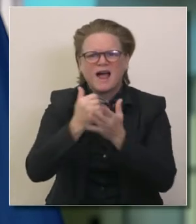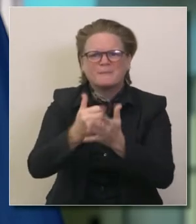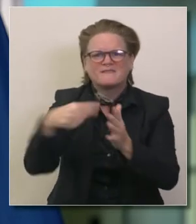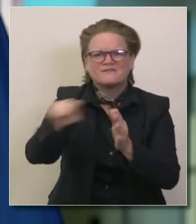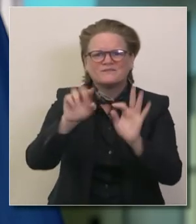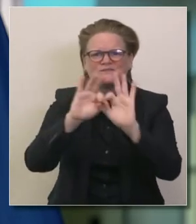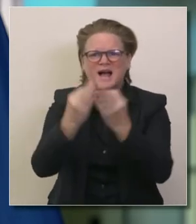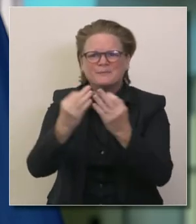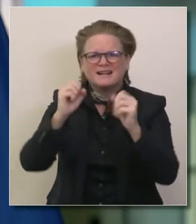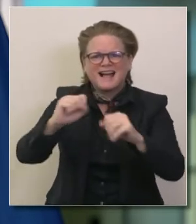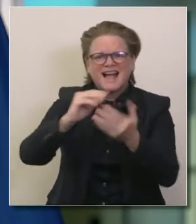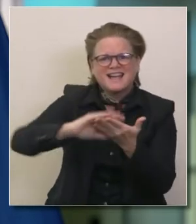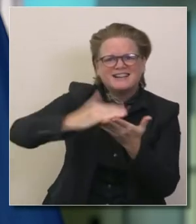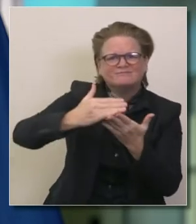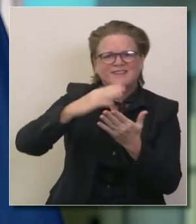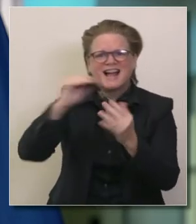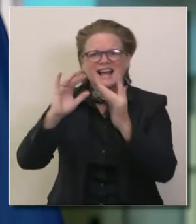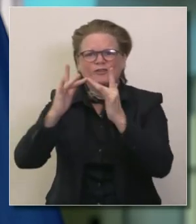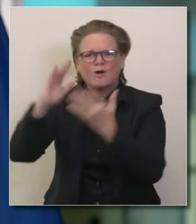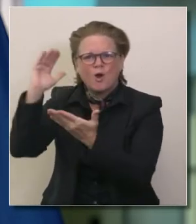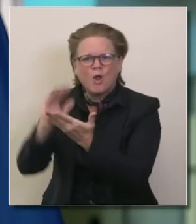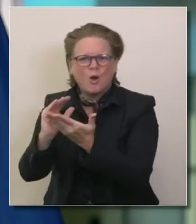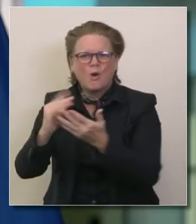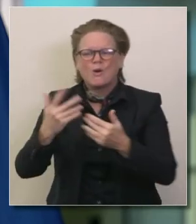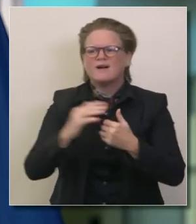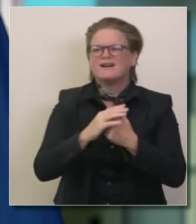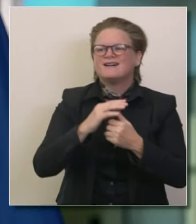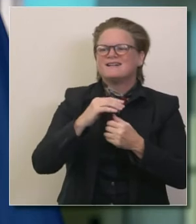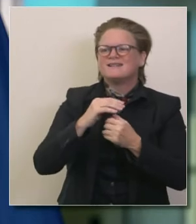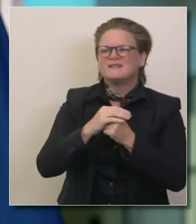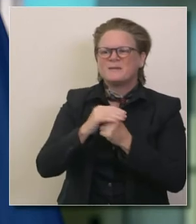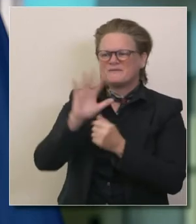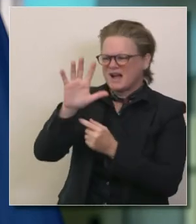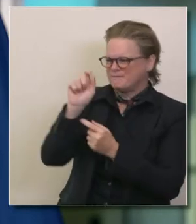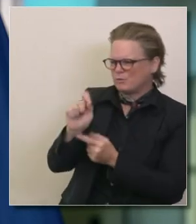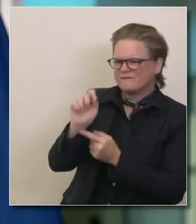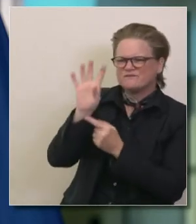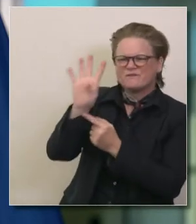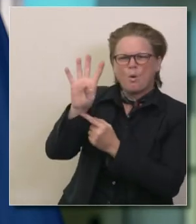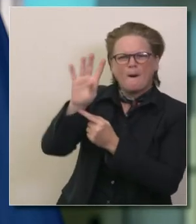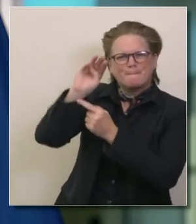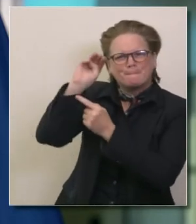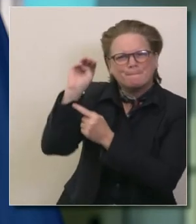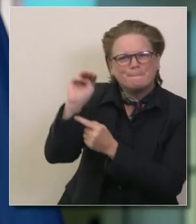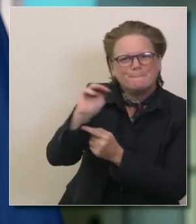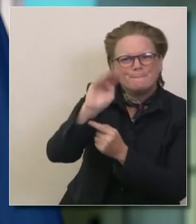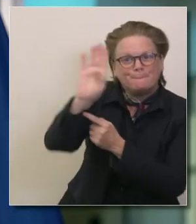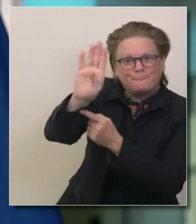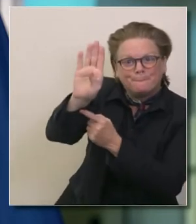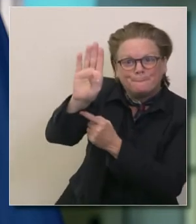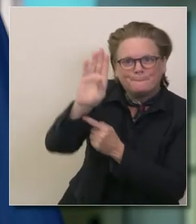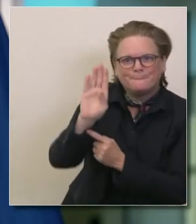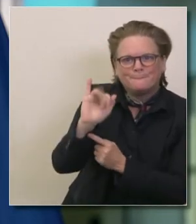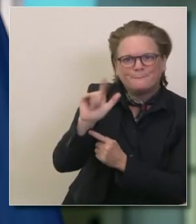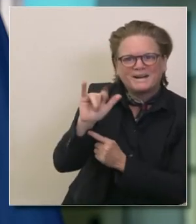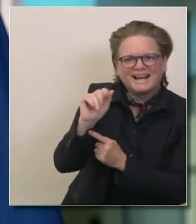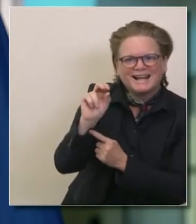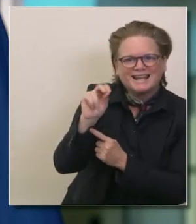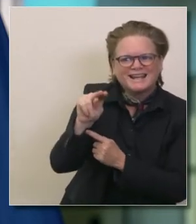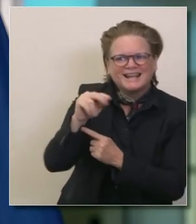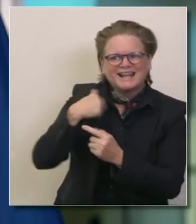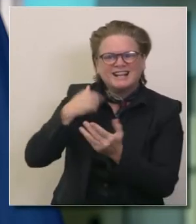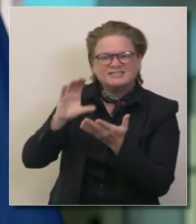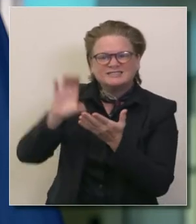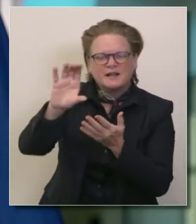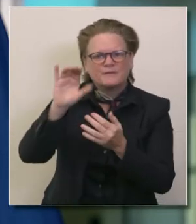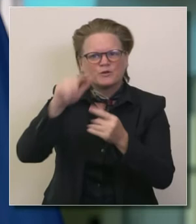trabajando con la legislatura en cuanto a esos 5,4 millones el dinero de aprendizaje utilizándolo más estratégicamente